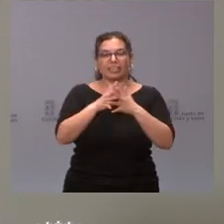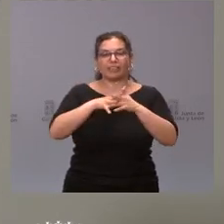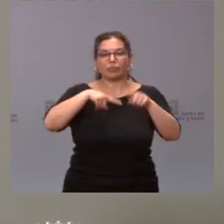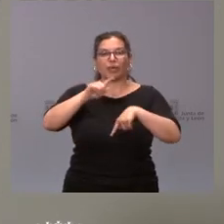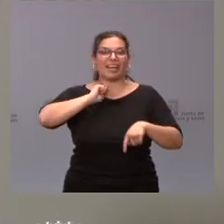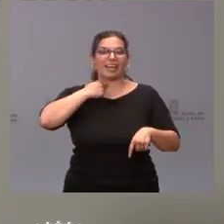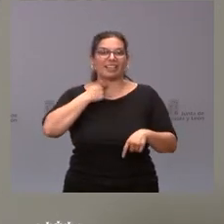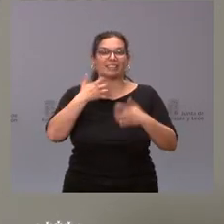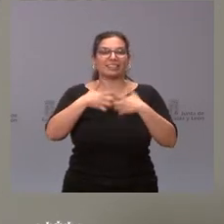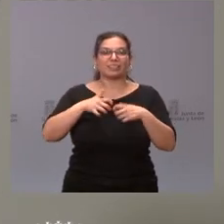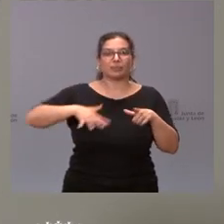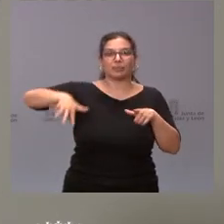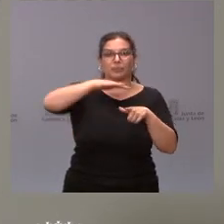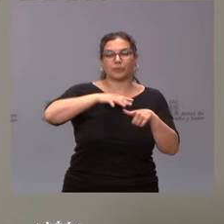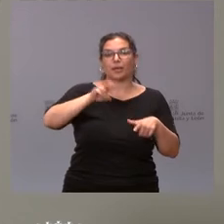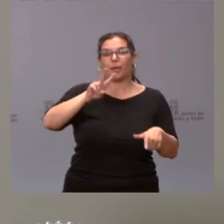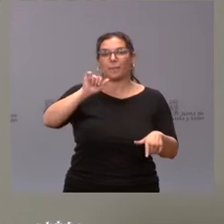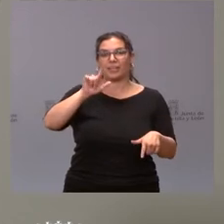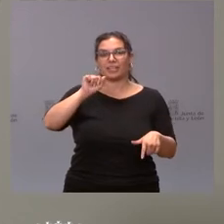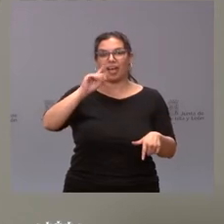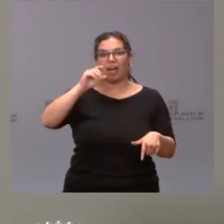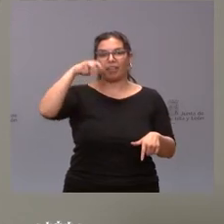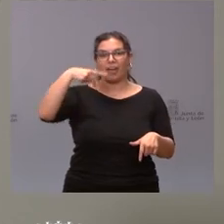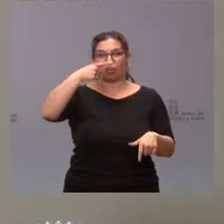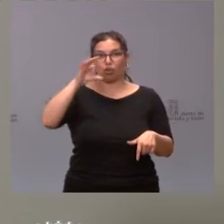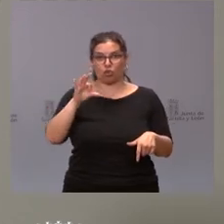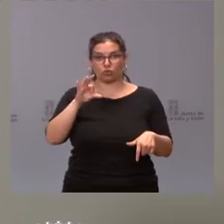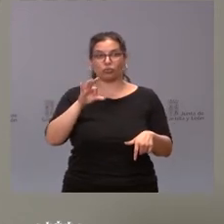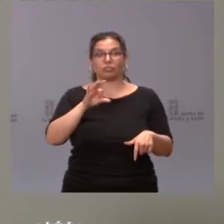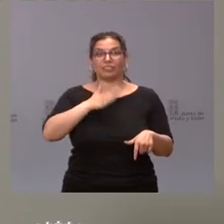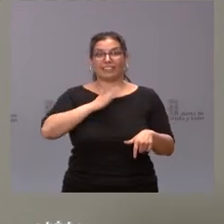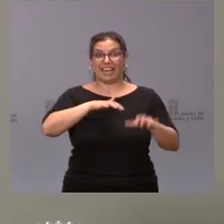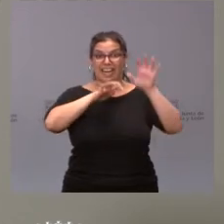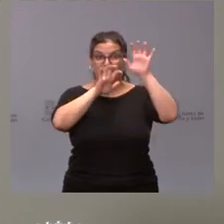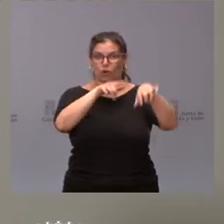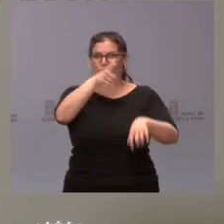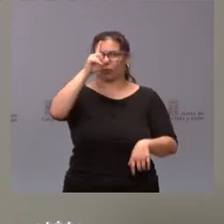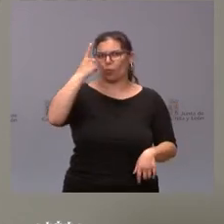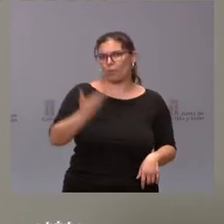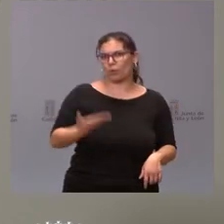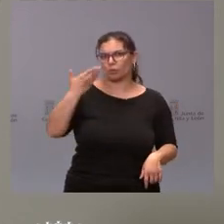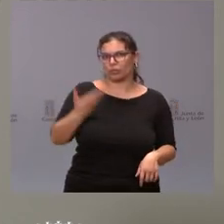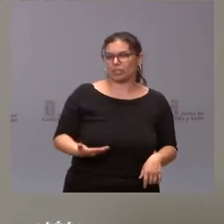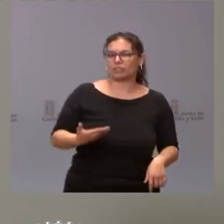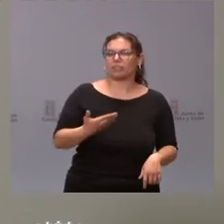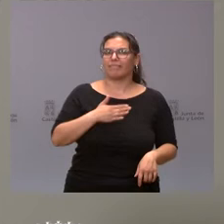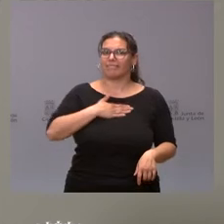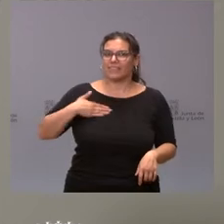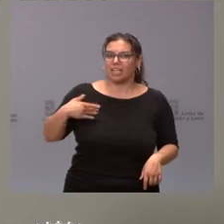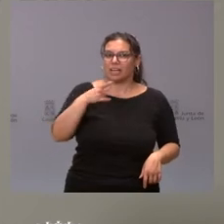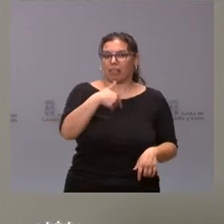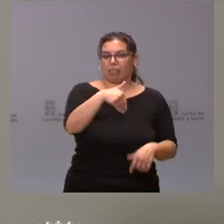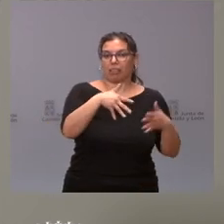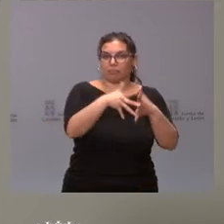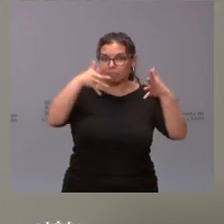en el polígono industrial de Villadangos del Páramo. Este es uno de los polígonos más importantes de Castilla y León, que, además, el objetivo es ya realizar una ampliación